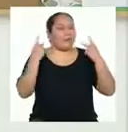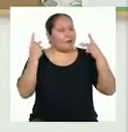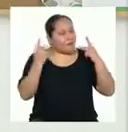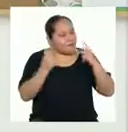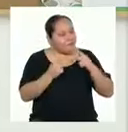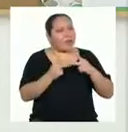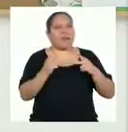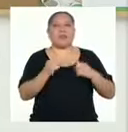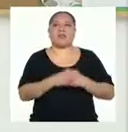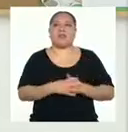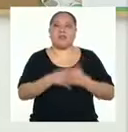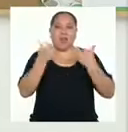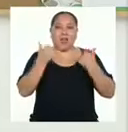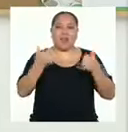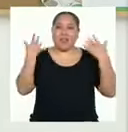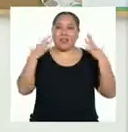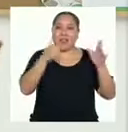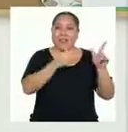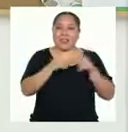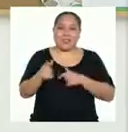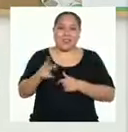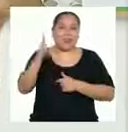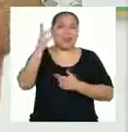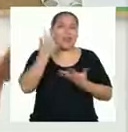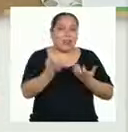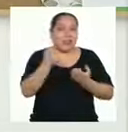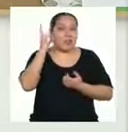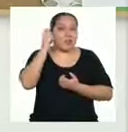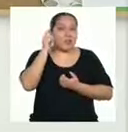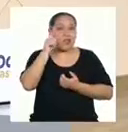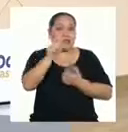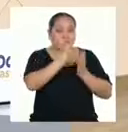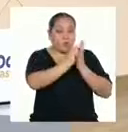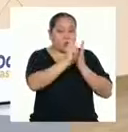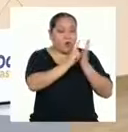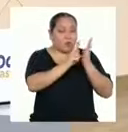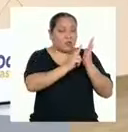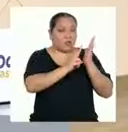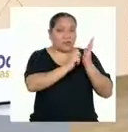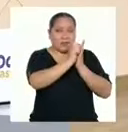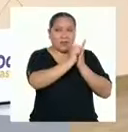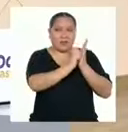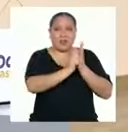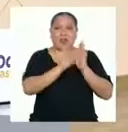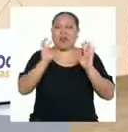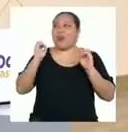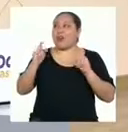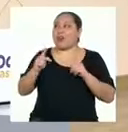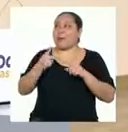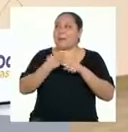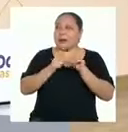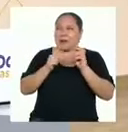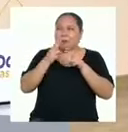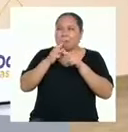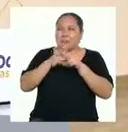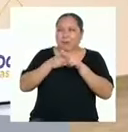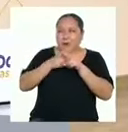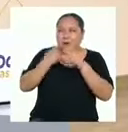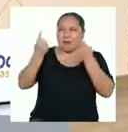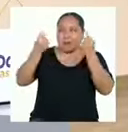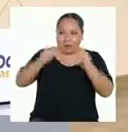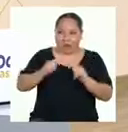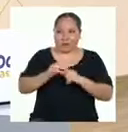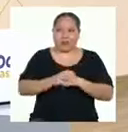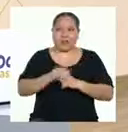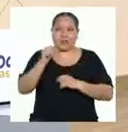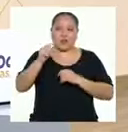Perfecto. Entonces, ahora sí, me gustaría escuchar lo que has redactado. Está bien, pero primero vamos a hacer una pequeña pausa.